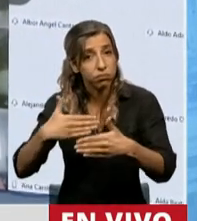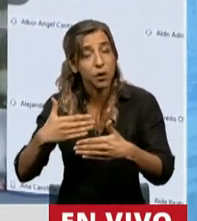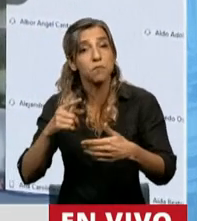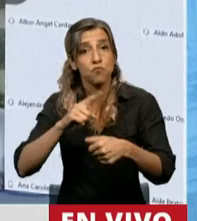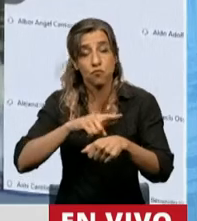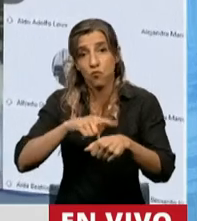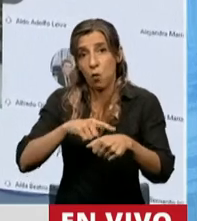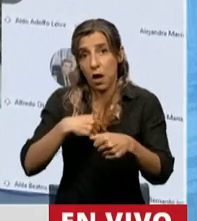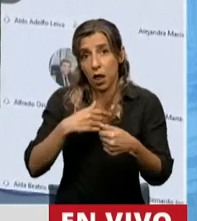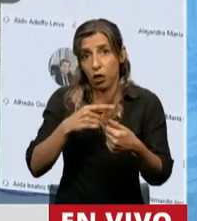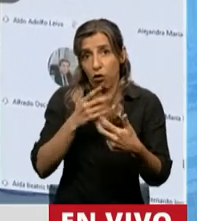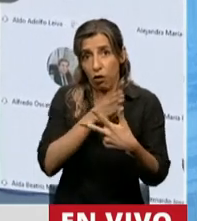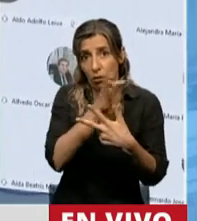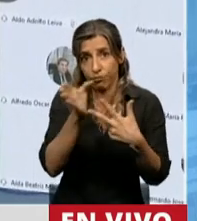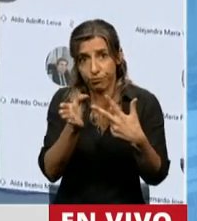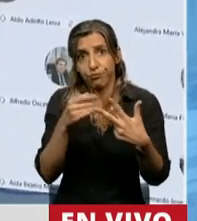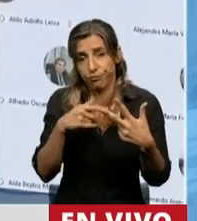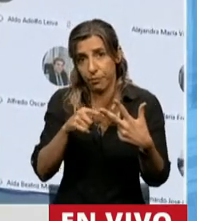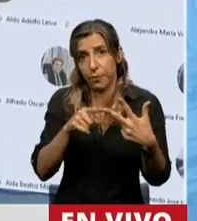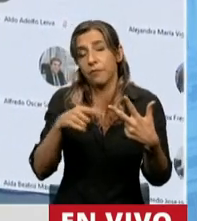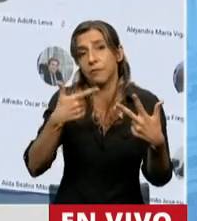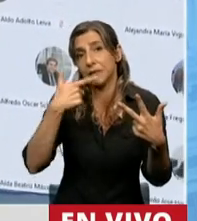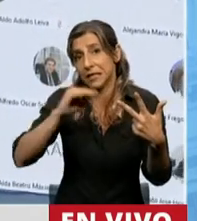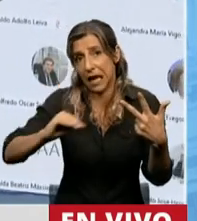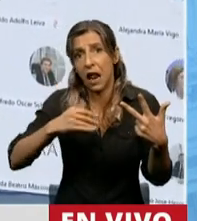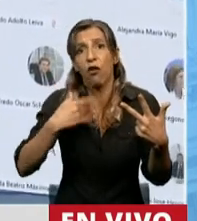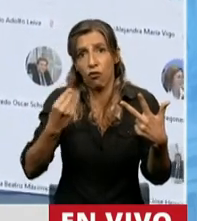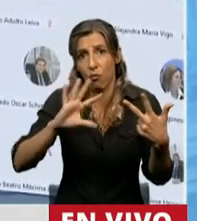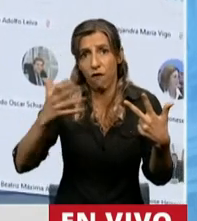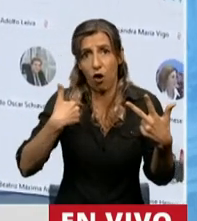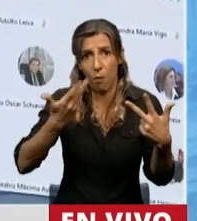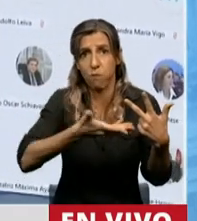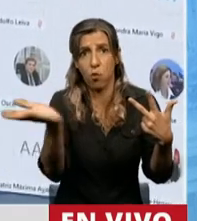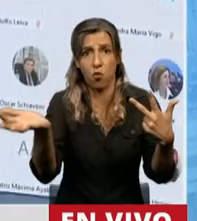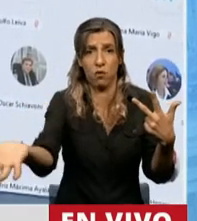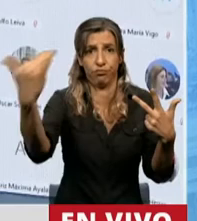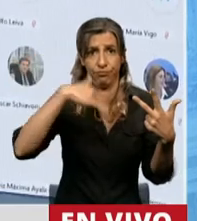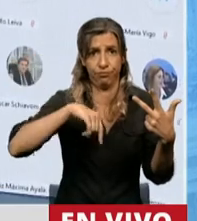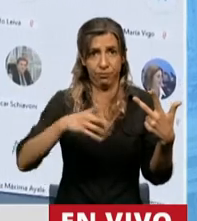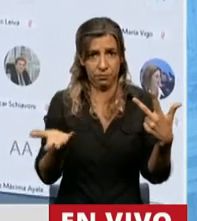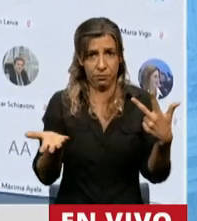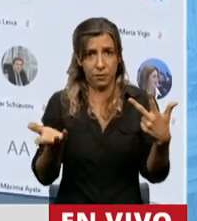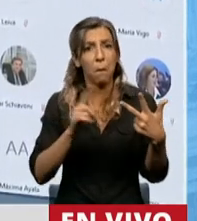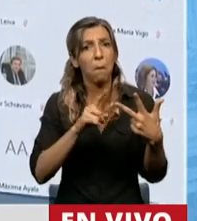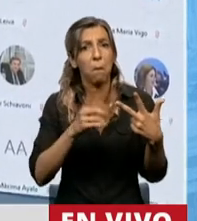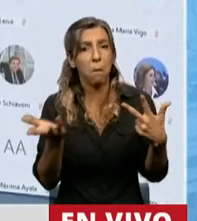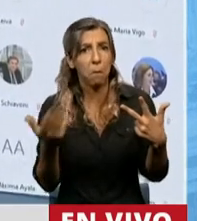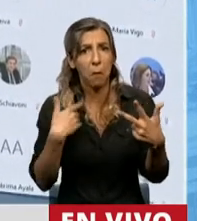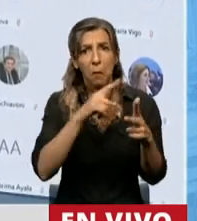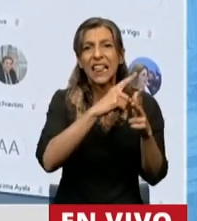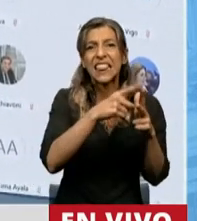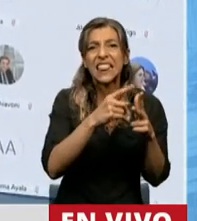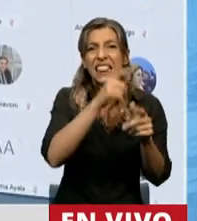participa el pueblo, que es la audiencia pública del Senado, estos tres magistrados no hayan concurrido.